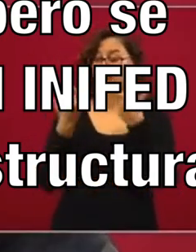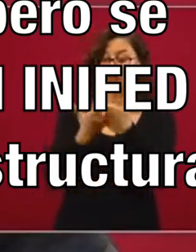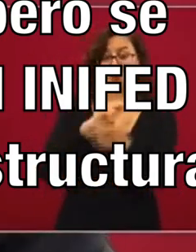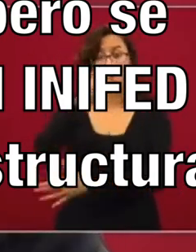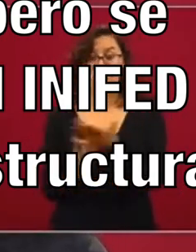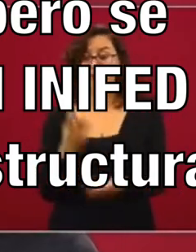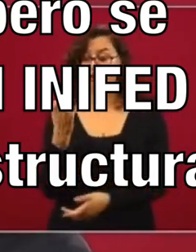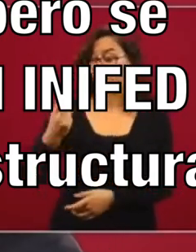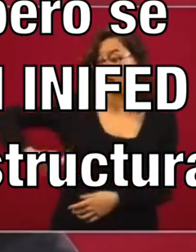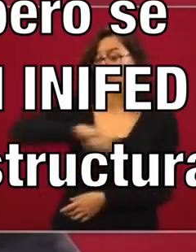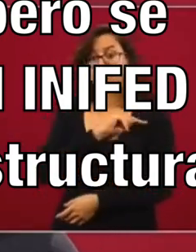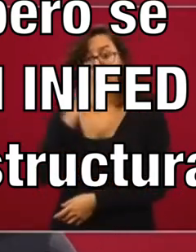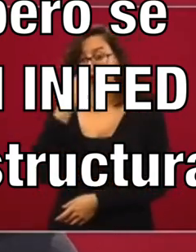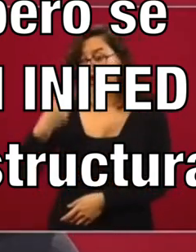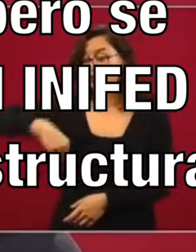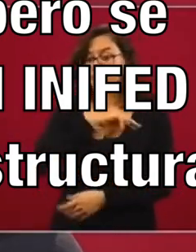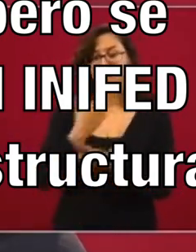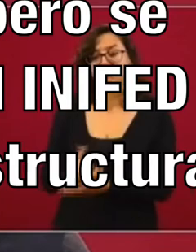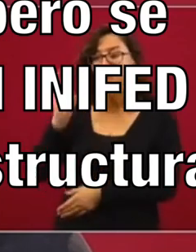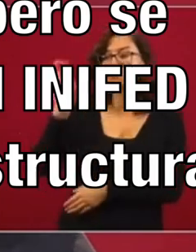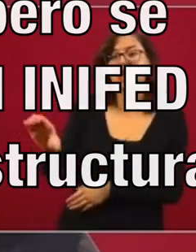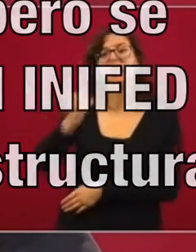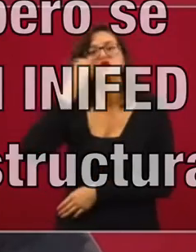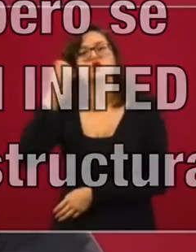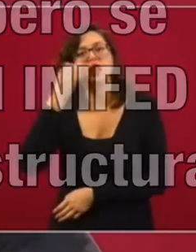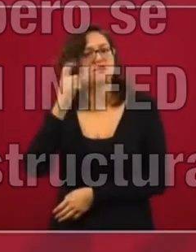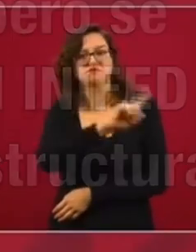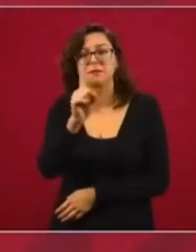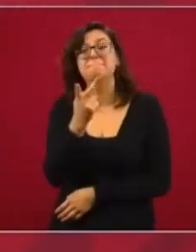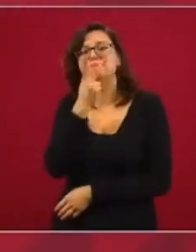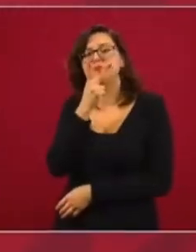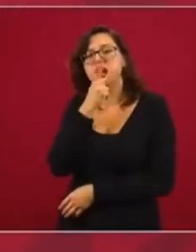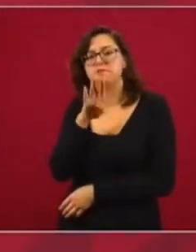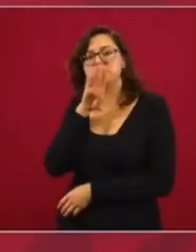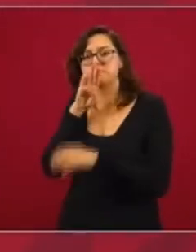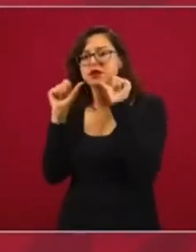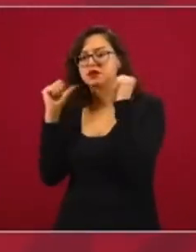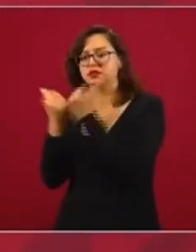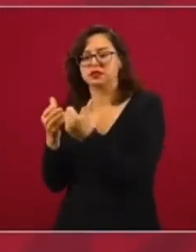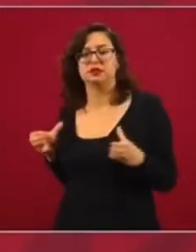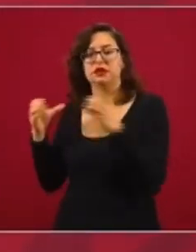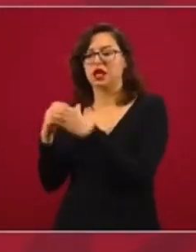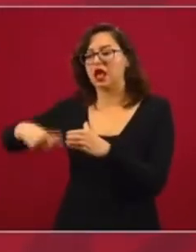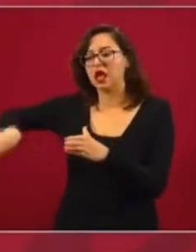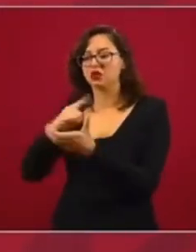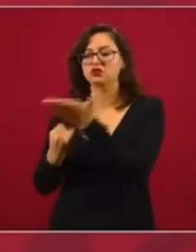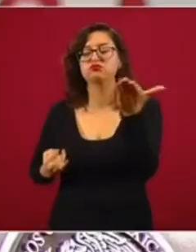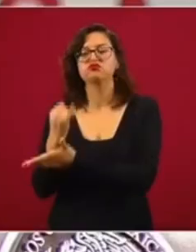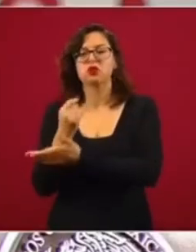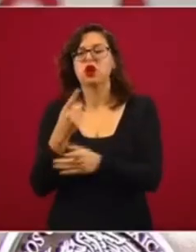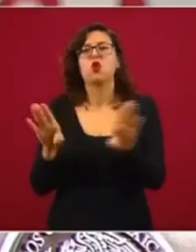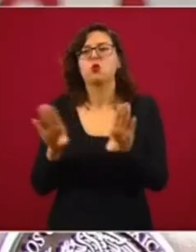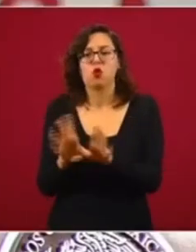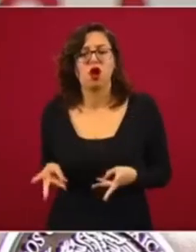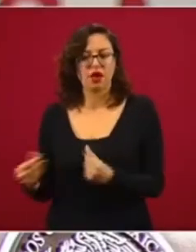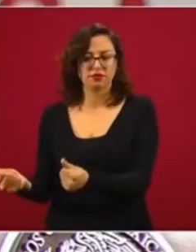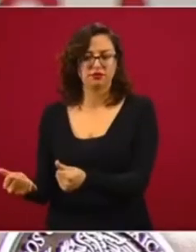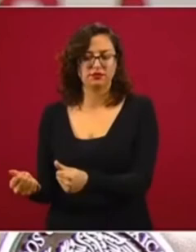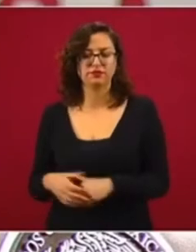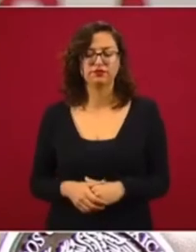va directo a madres y padres de familia, a la Sociedad de Padres de Familia, para que en la Asamblea de Padres de Familia decidan qué hacer con ese dinero